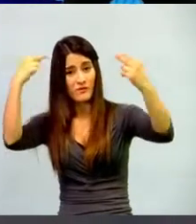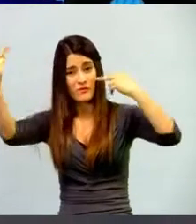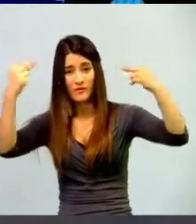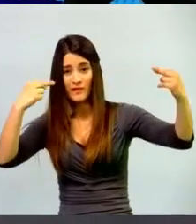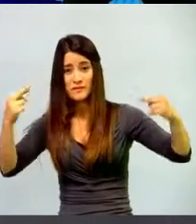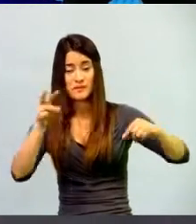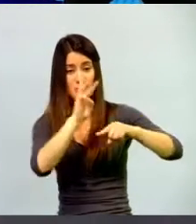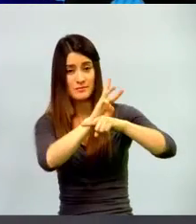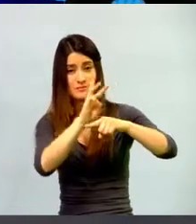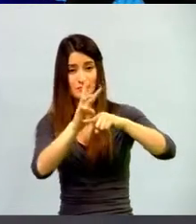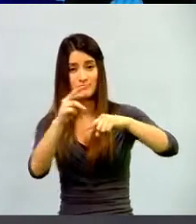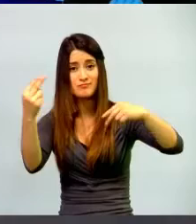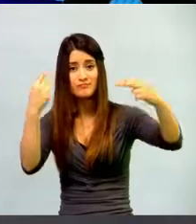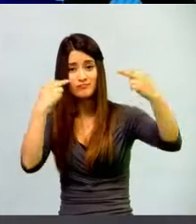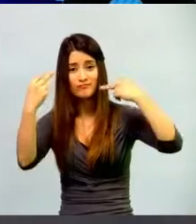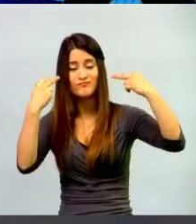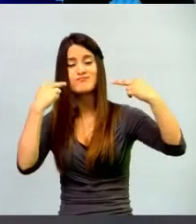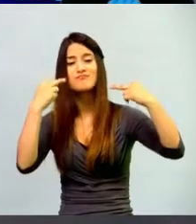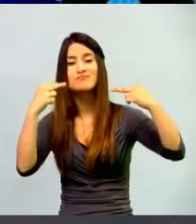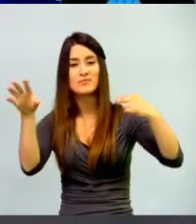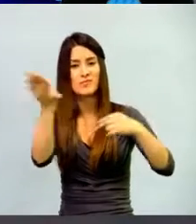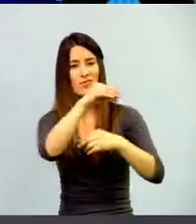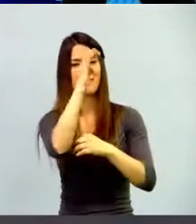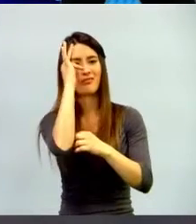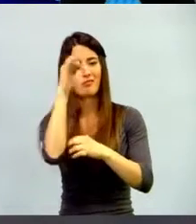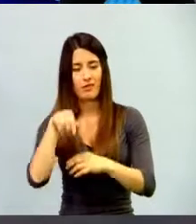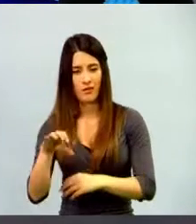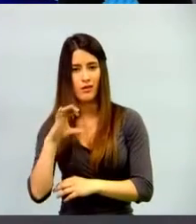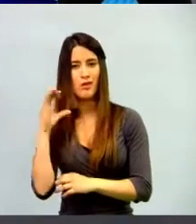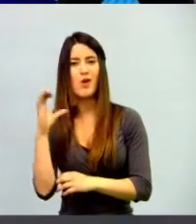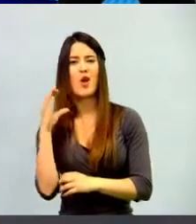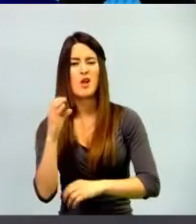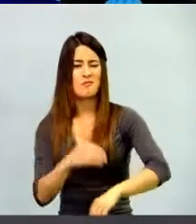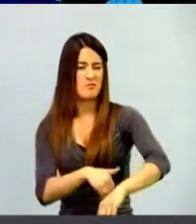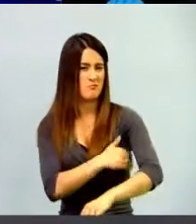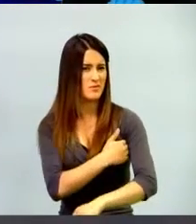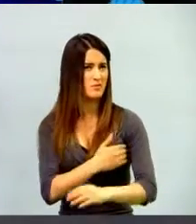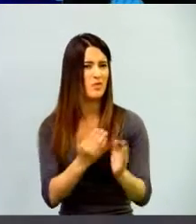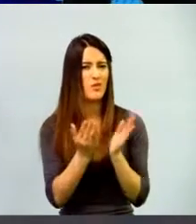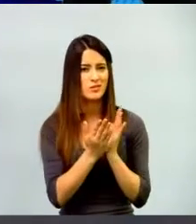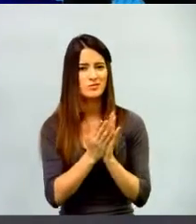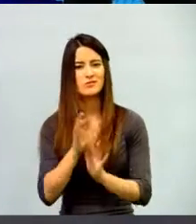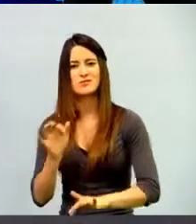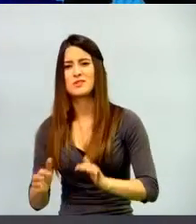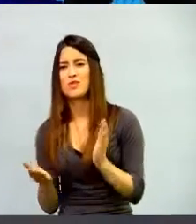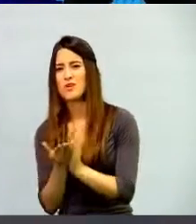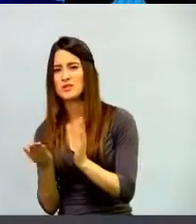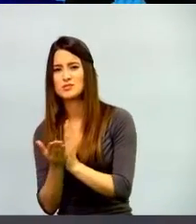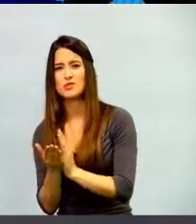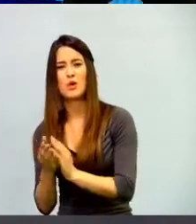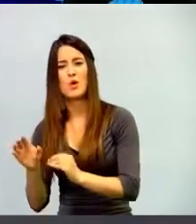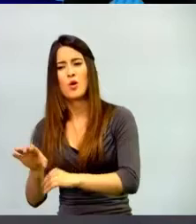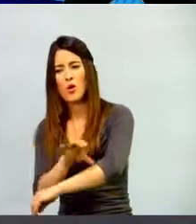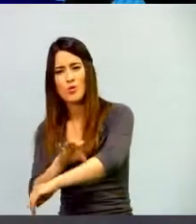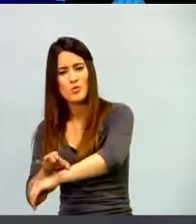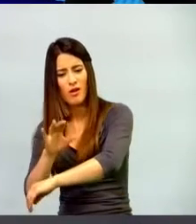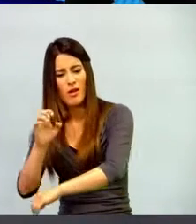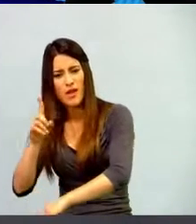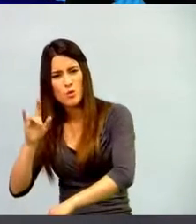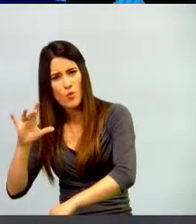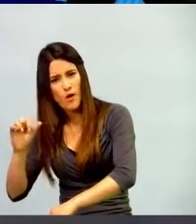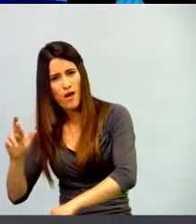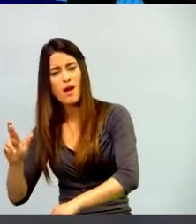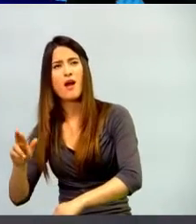Colombia estamos trabajando desde todos los estamentos, desde el Ministerio de Educación, Secretaría de Educación, Computadores para Educar,